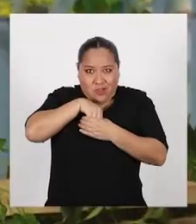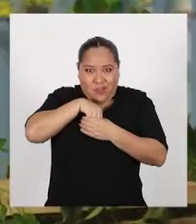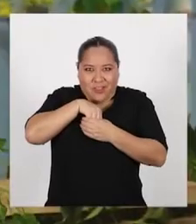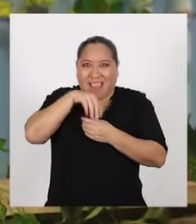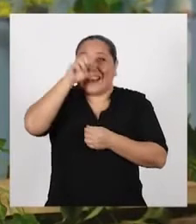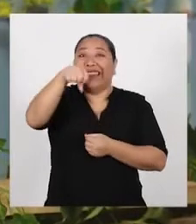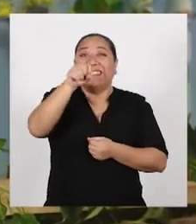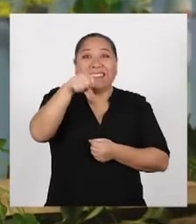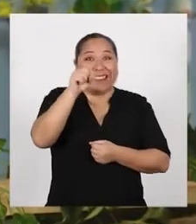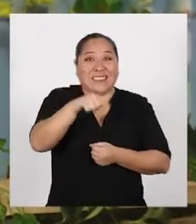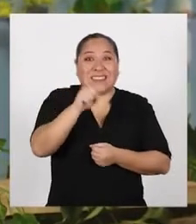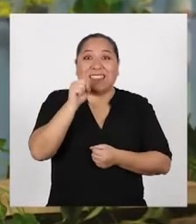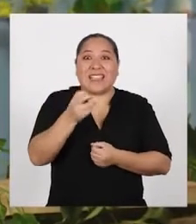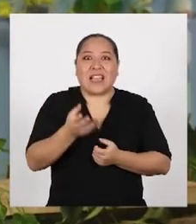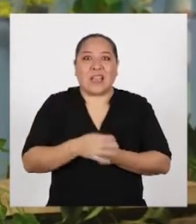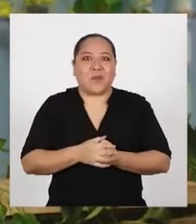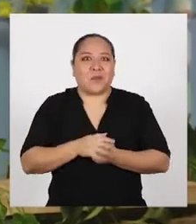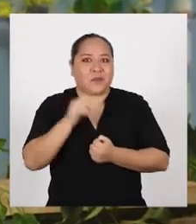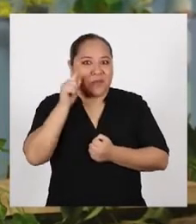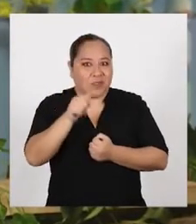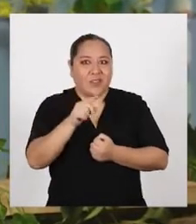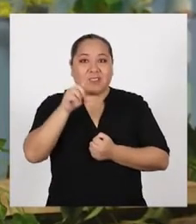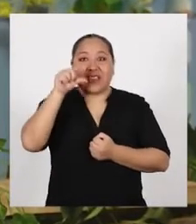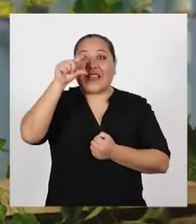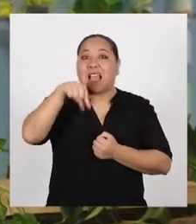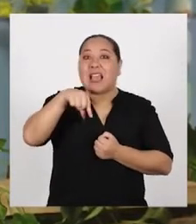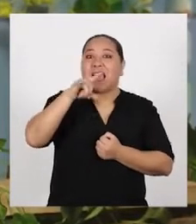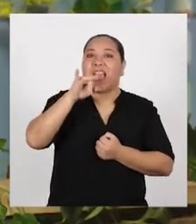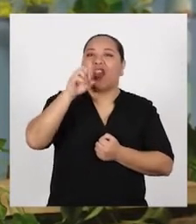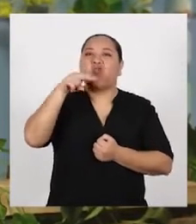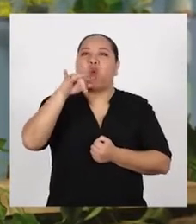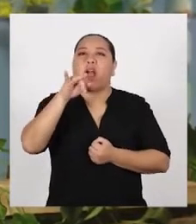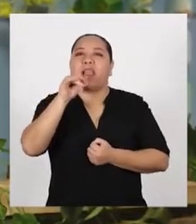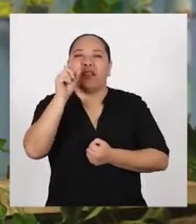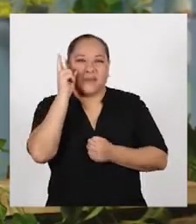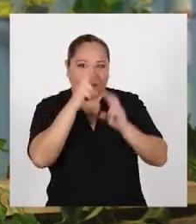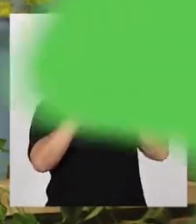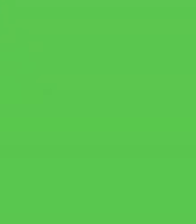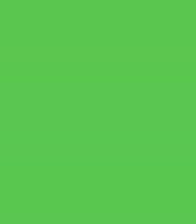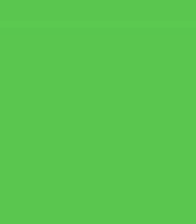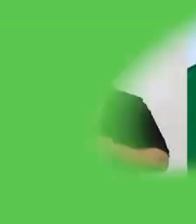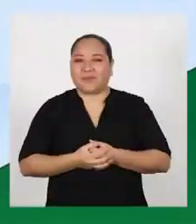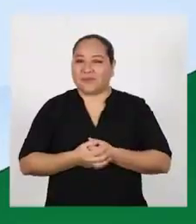¡Sí! ¡Los queñuales! ¡Miren!